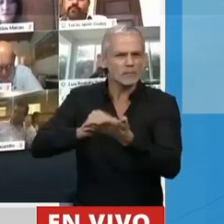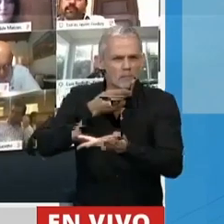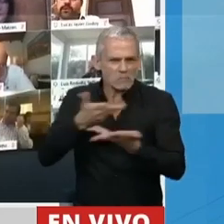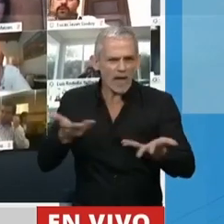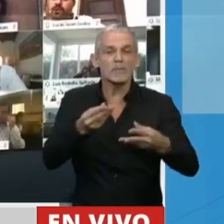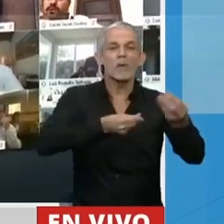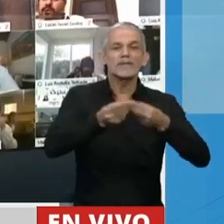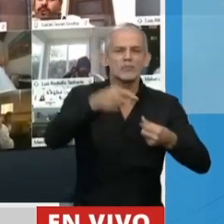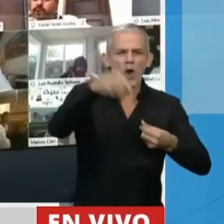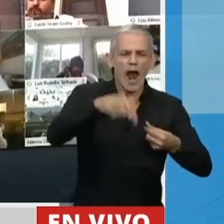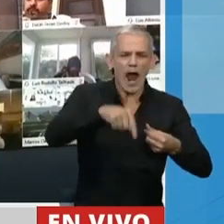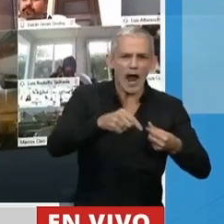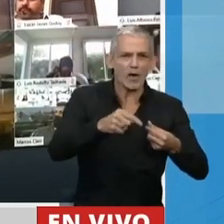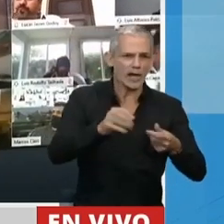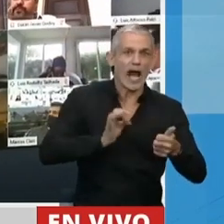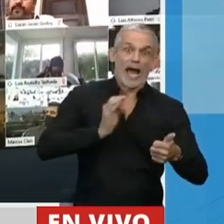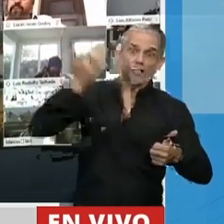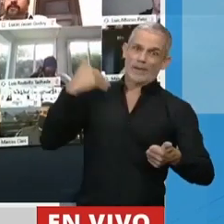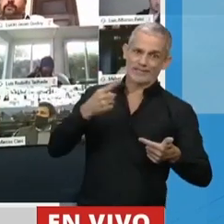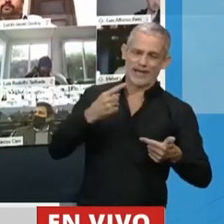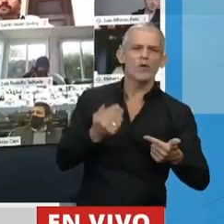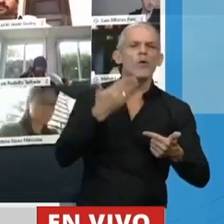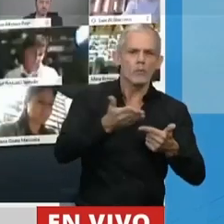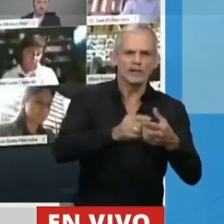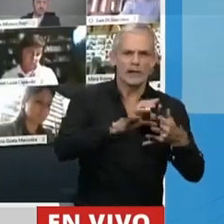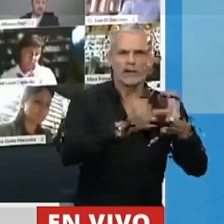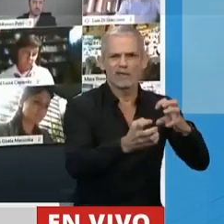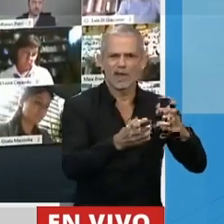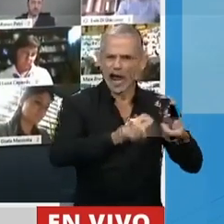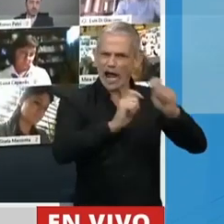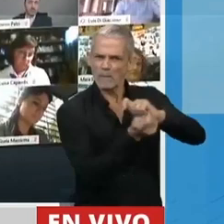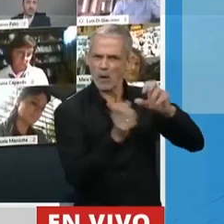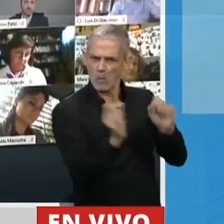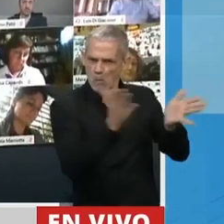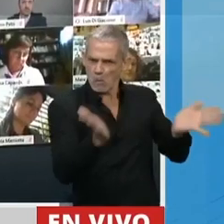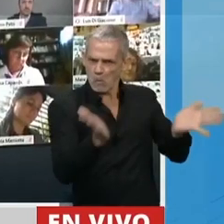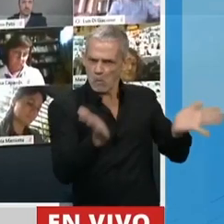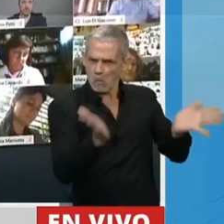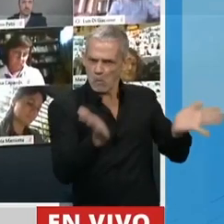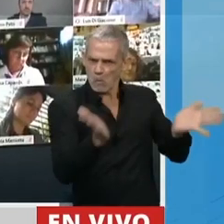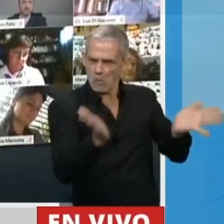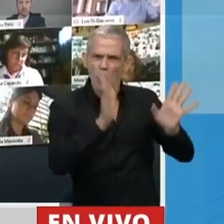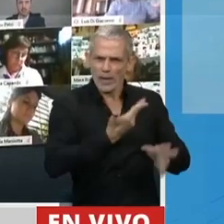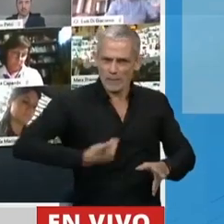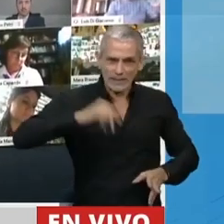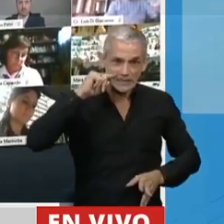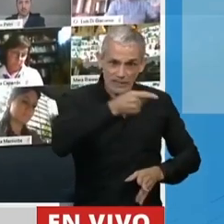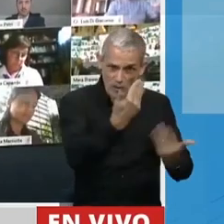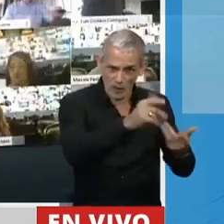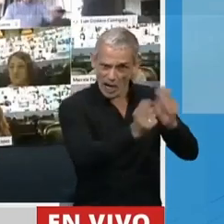el presupuesto actual, que es el del año anterior, puede ser distorsionado, cambiado a voluntad y a gusto